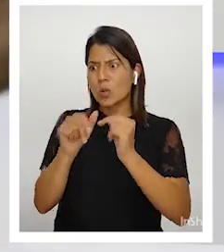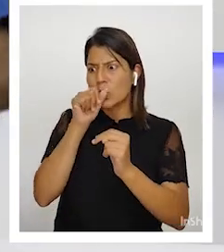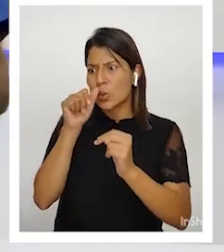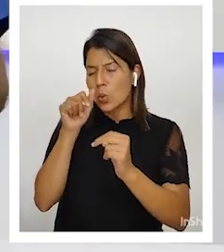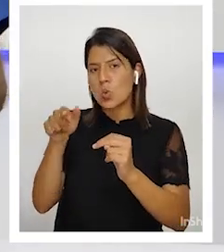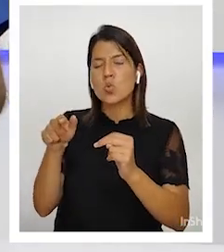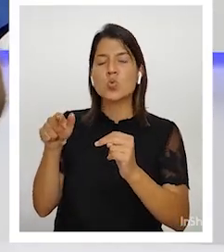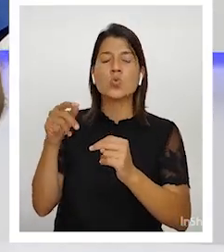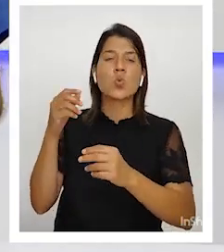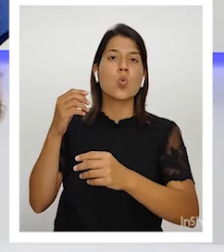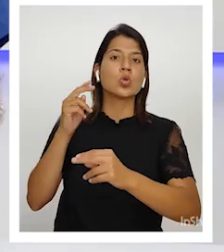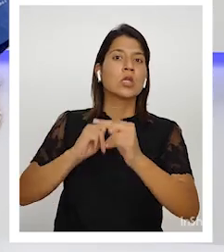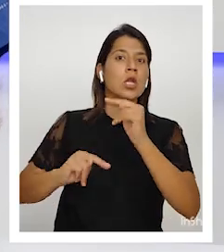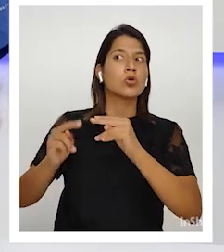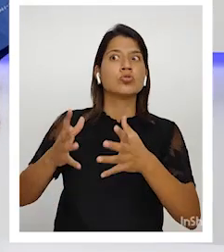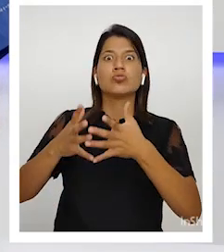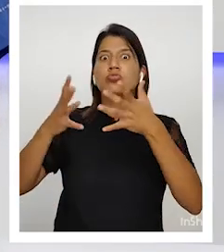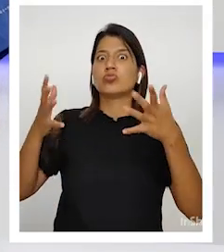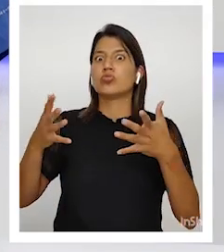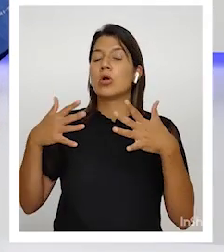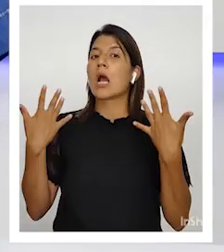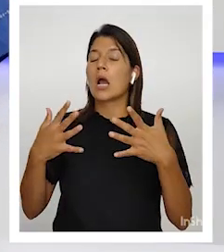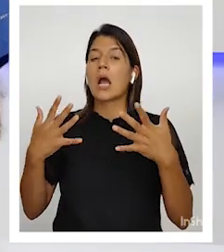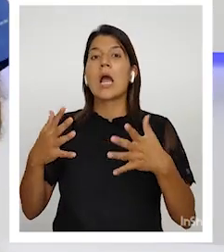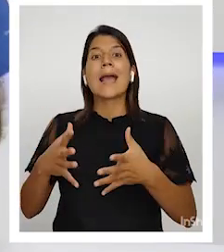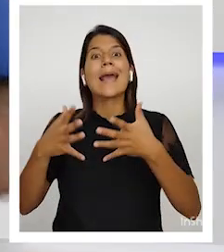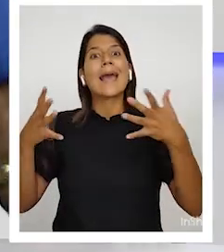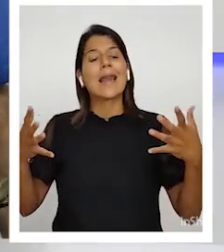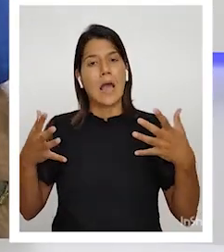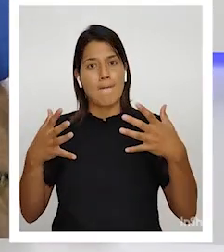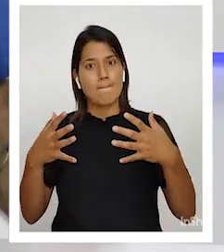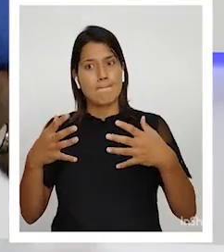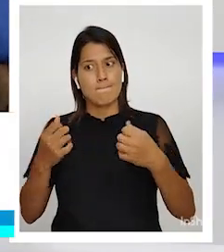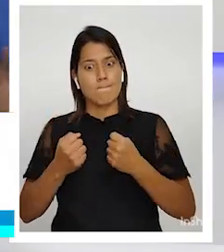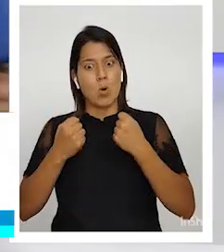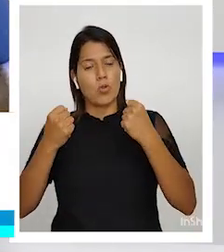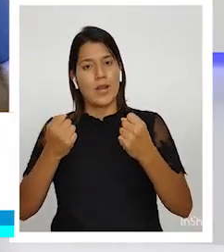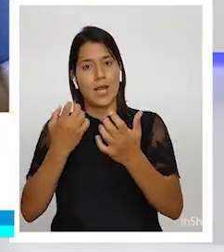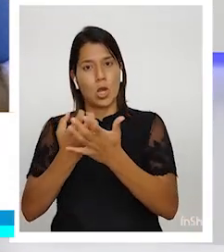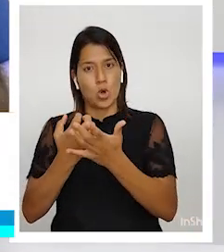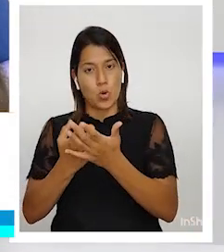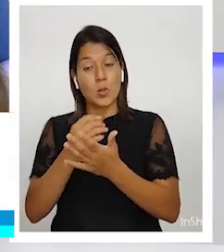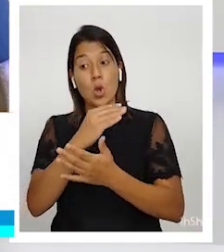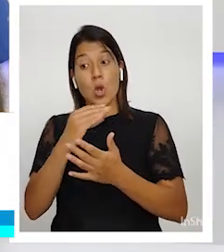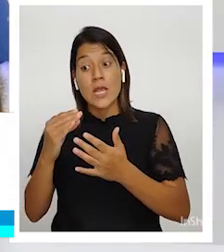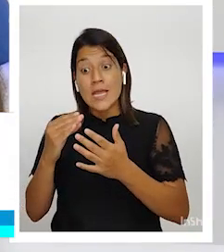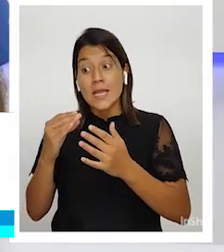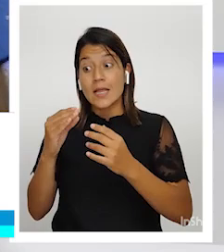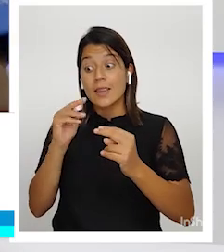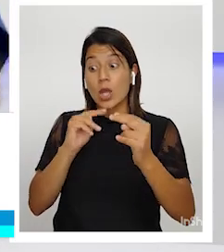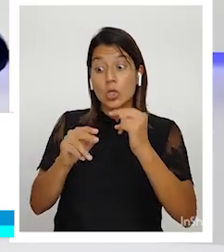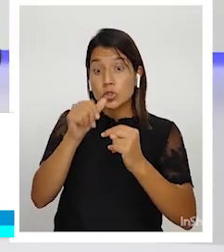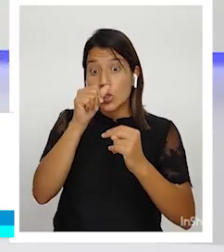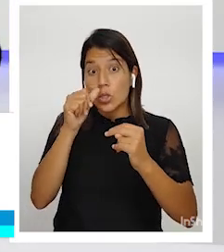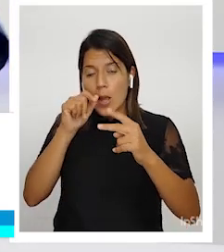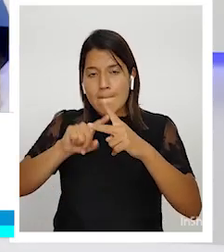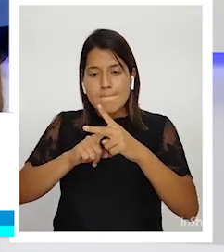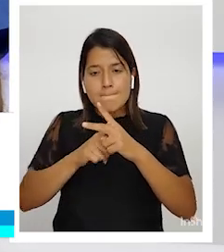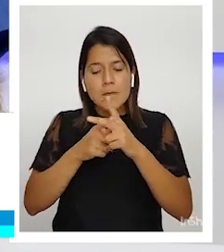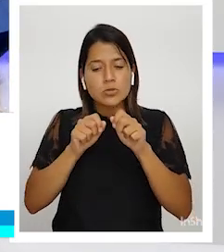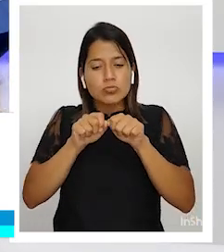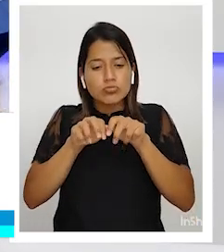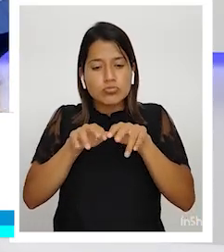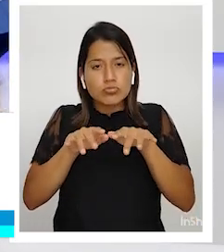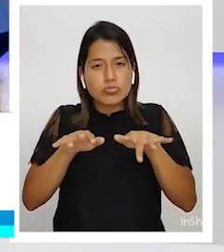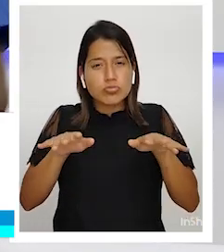poder económico. Y el narcotráfico empezaba a penetrar. Y especialmente a los